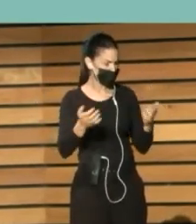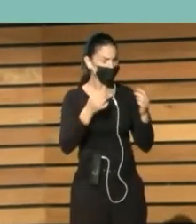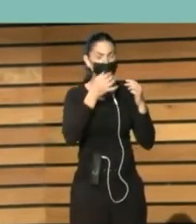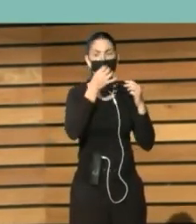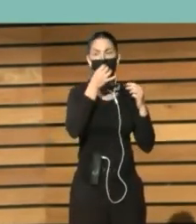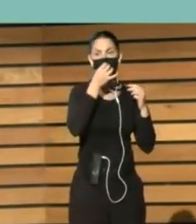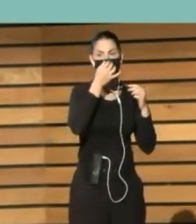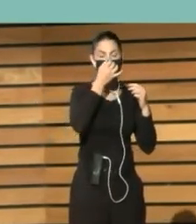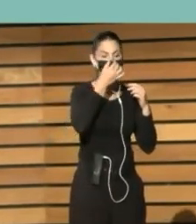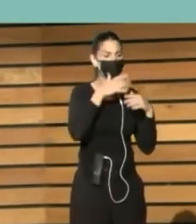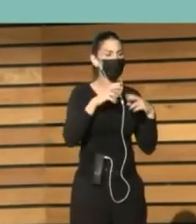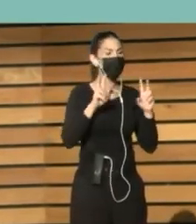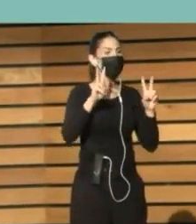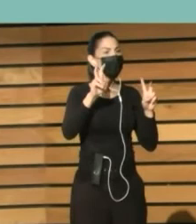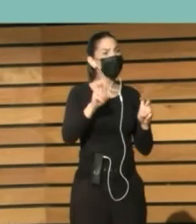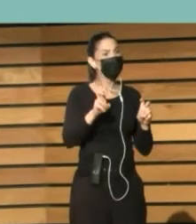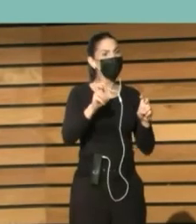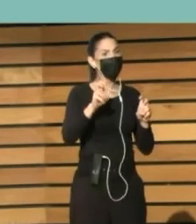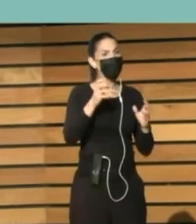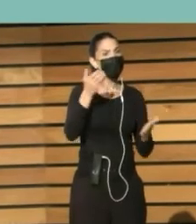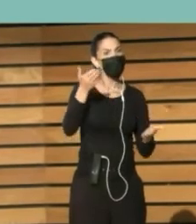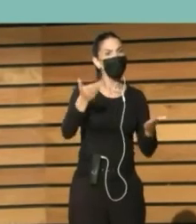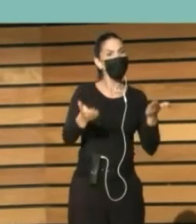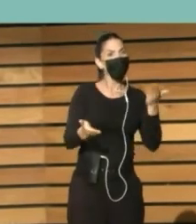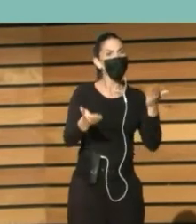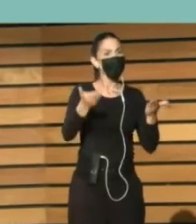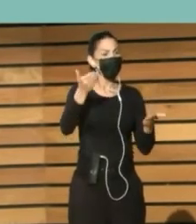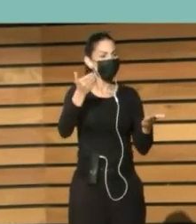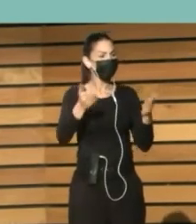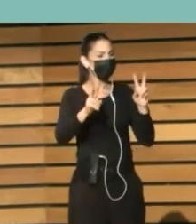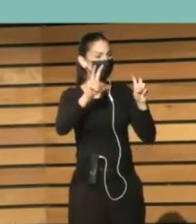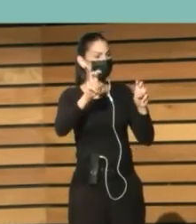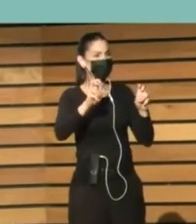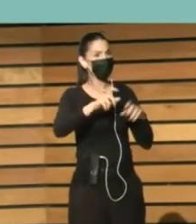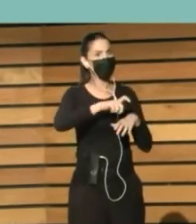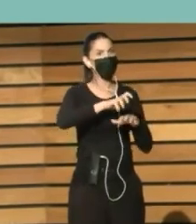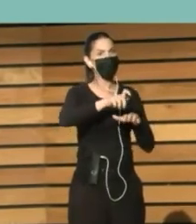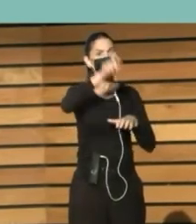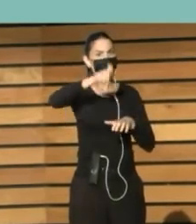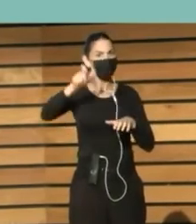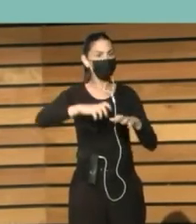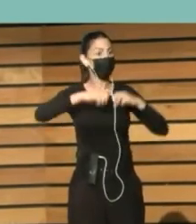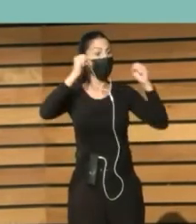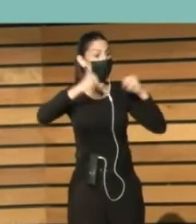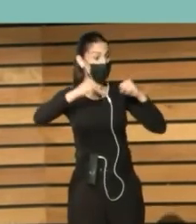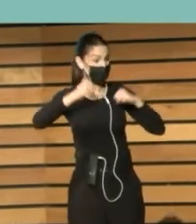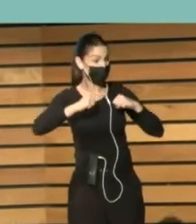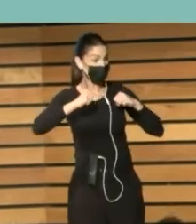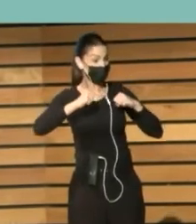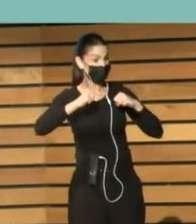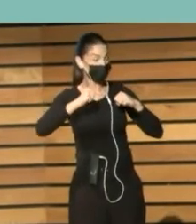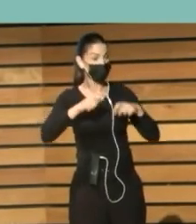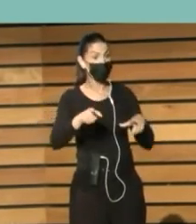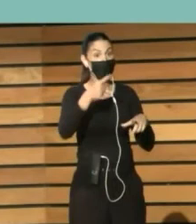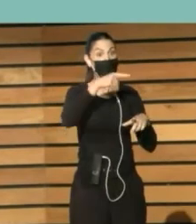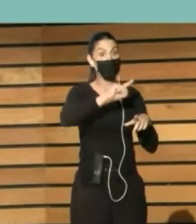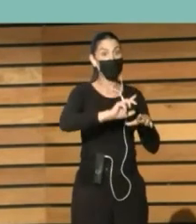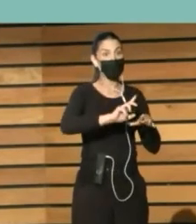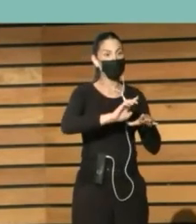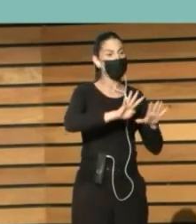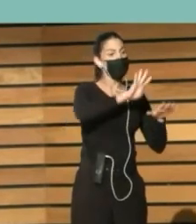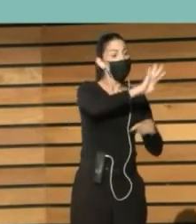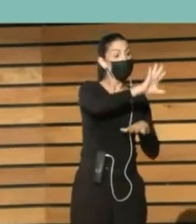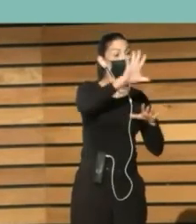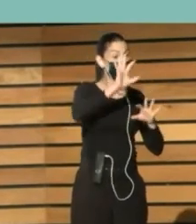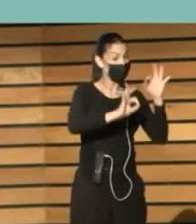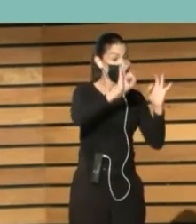Y la proporción De la población adulta Que usaba La biblioteca Pasó del 45 Al 47